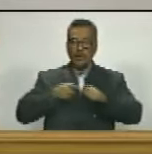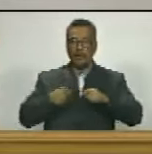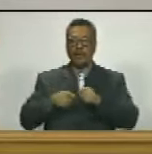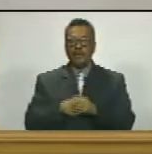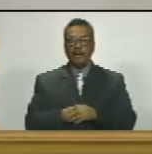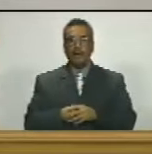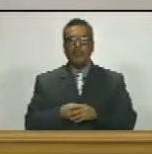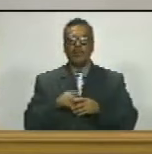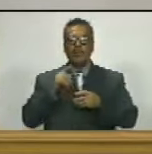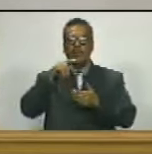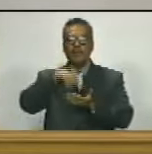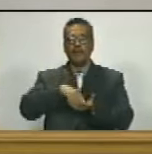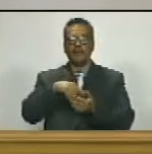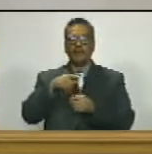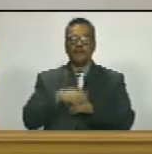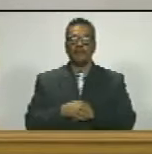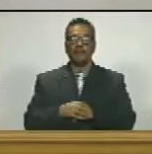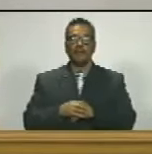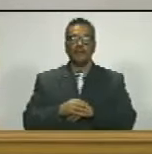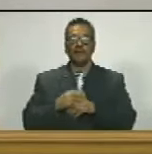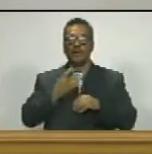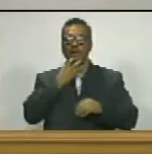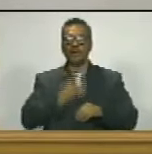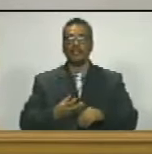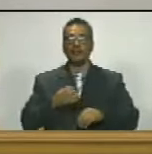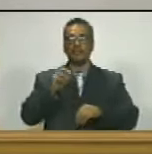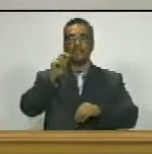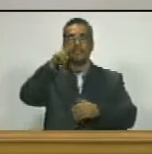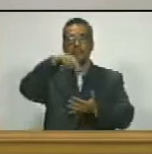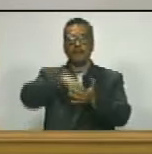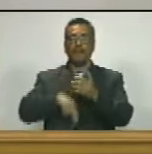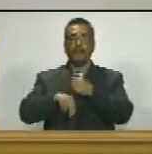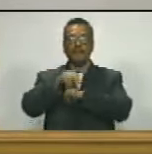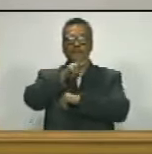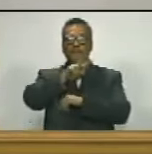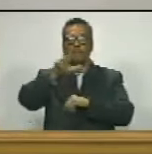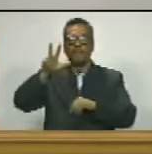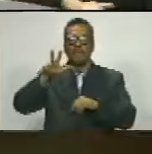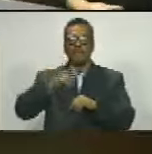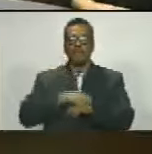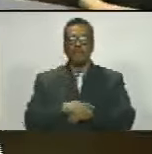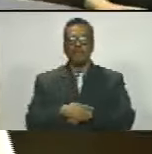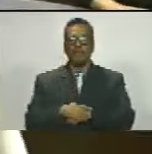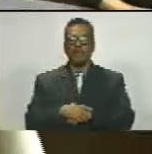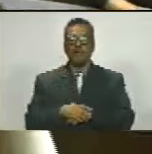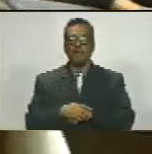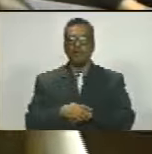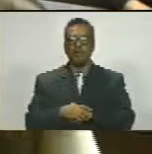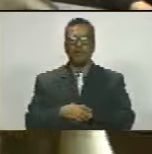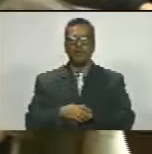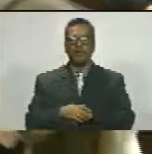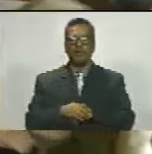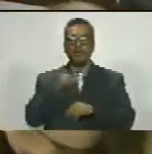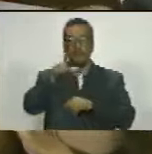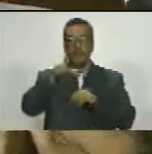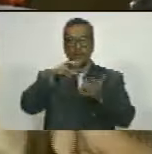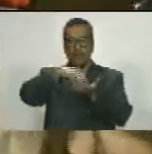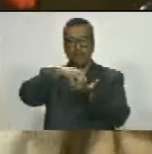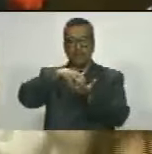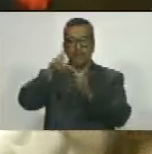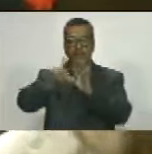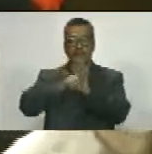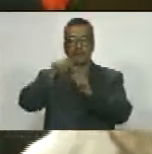hasta el mes de diciembre del año 2023 esta legislatura